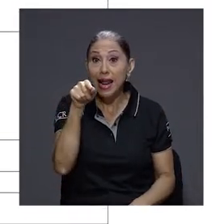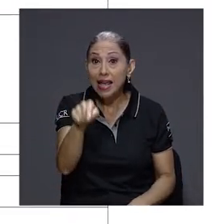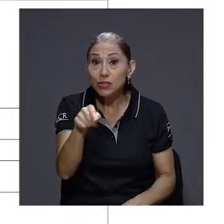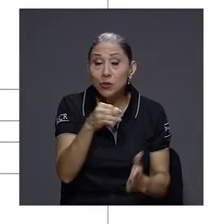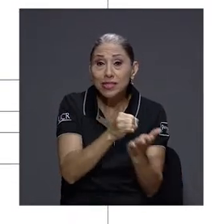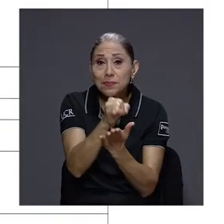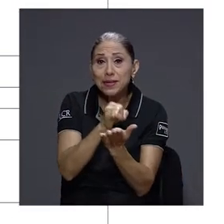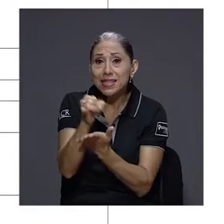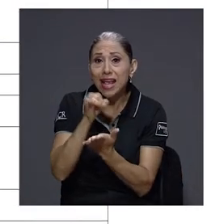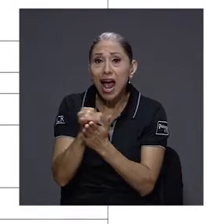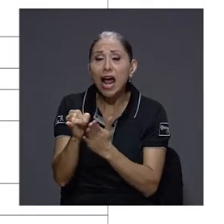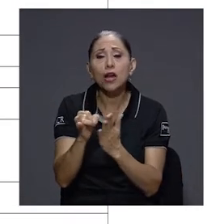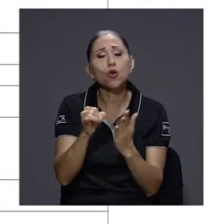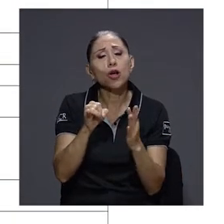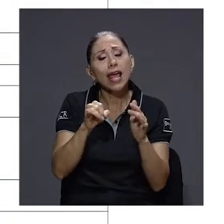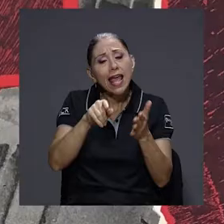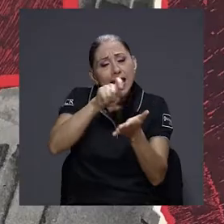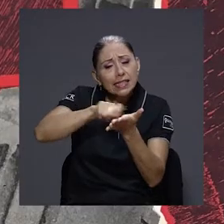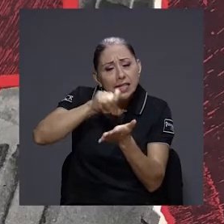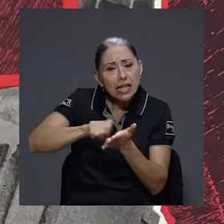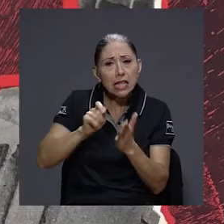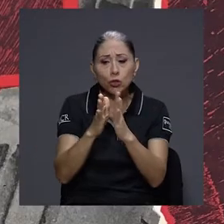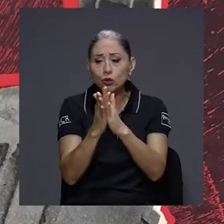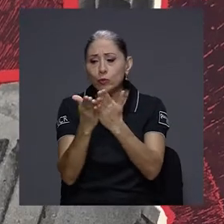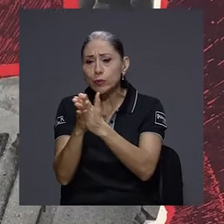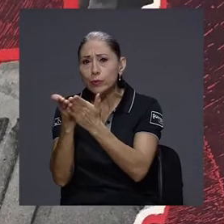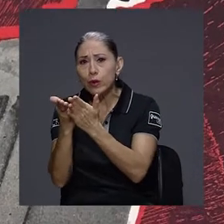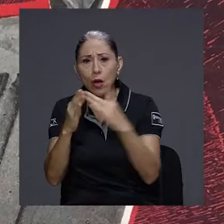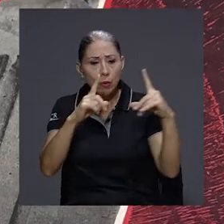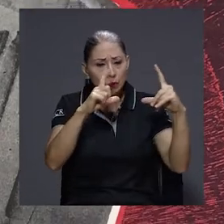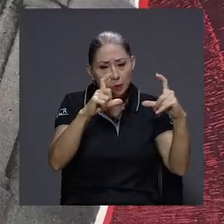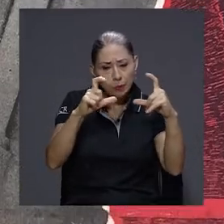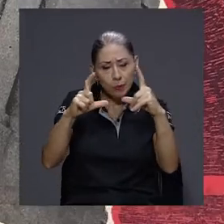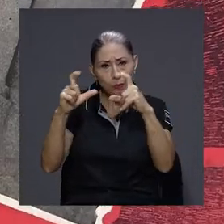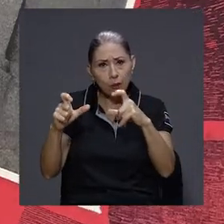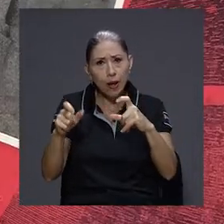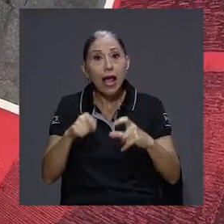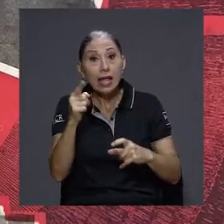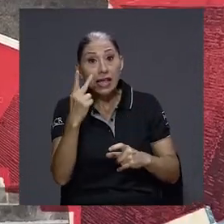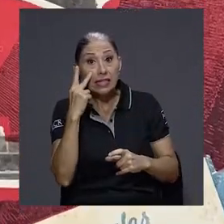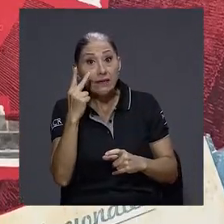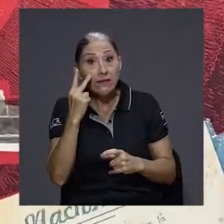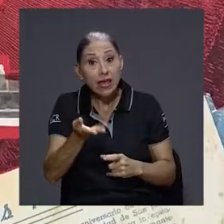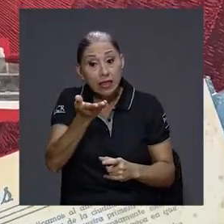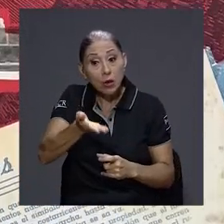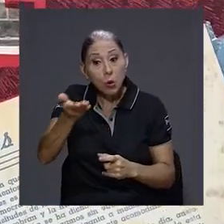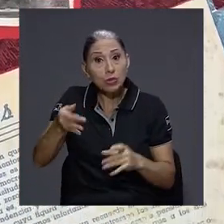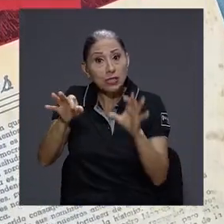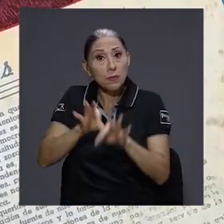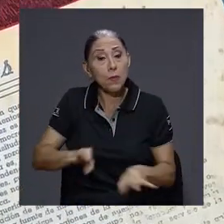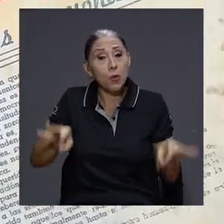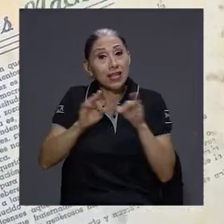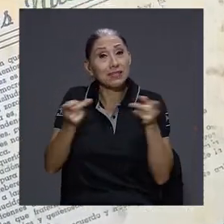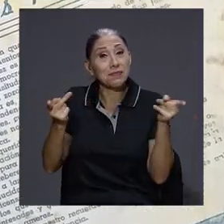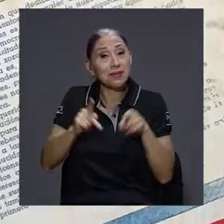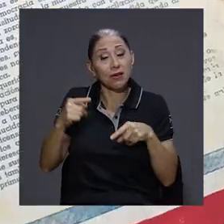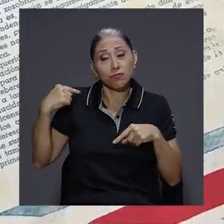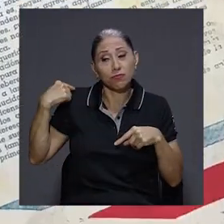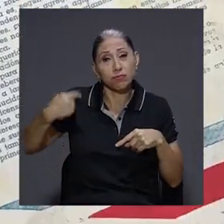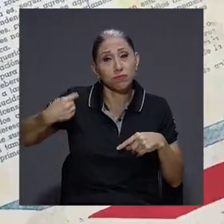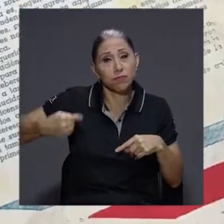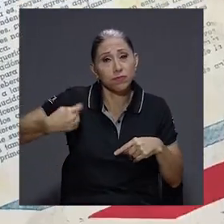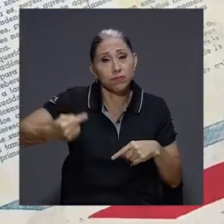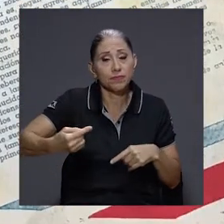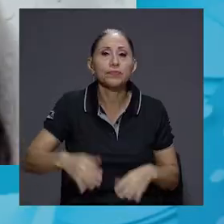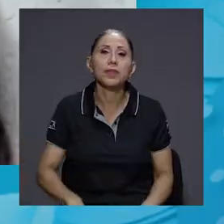investigaron diferentes textos e imágenes que reviven algunos de los momentos más importantes de este acto a lo largo de su historia. Se